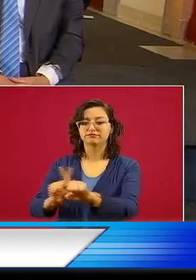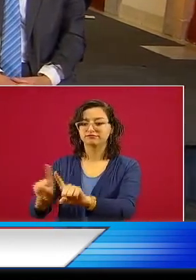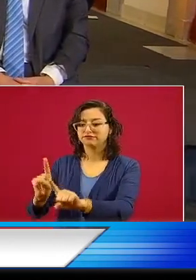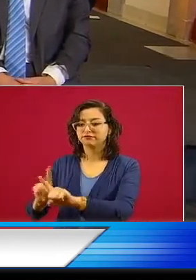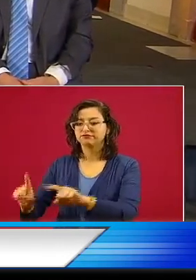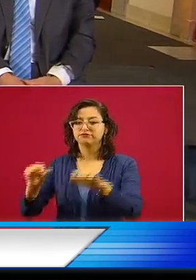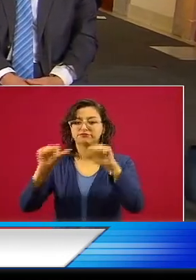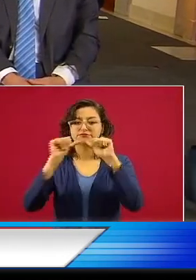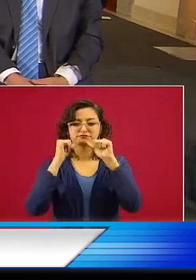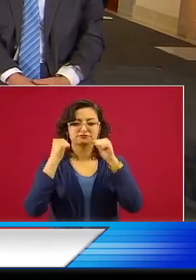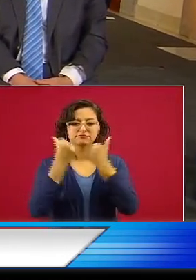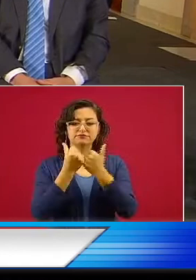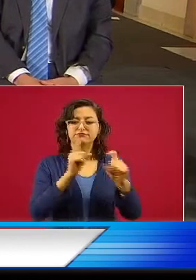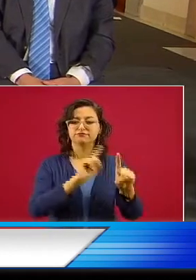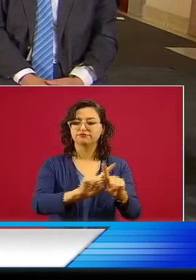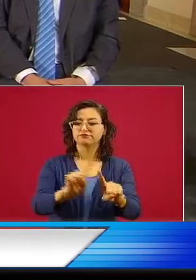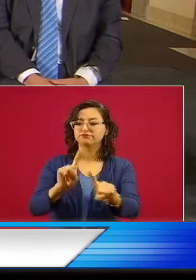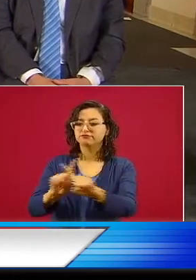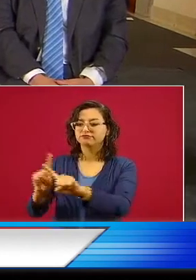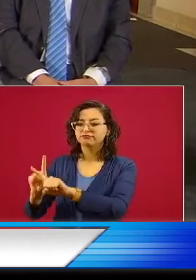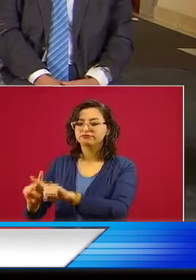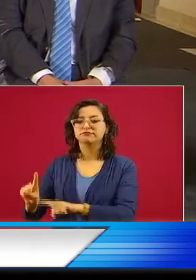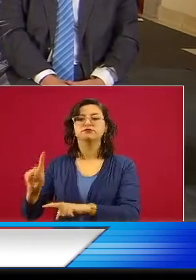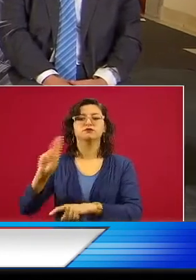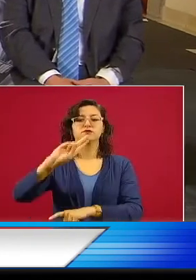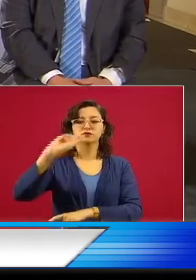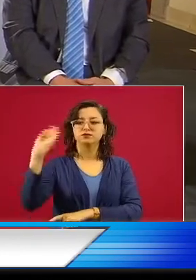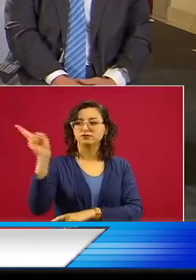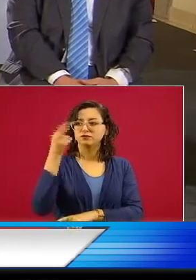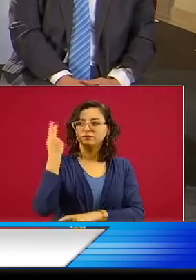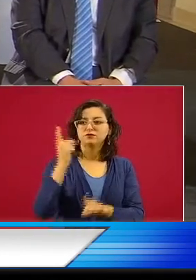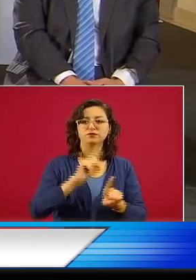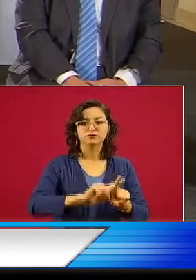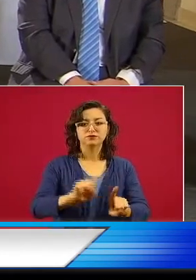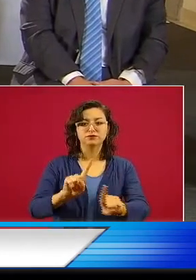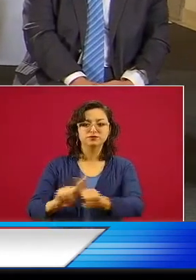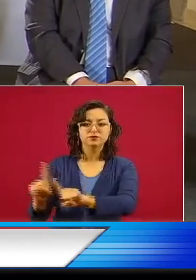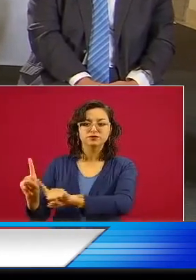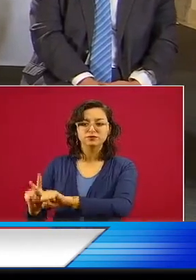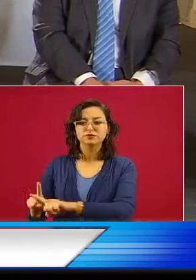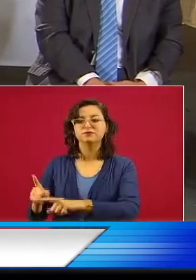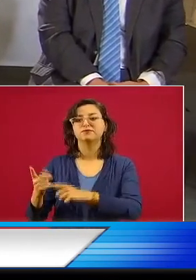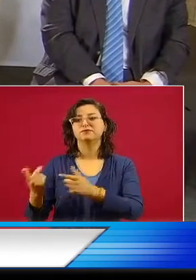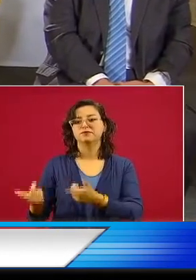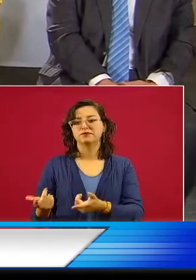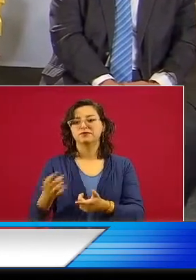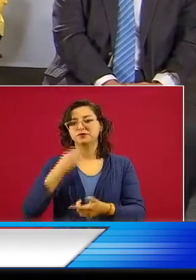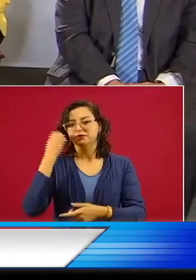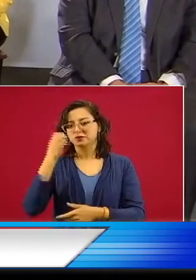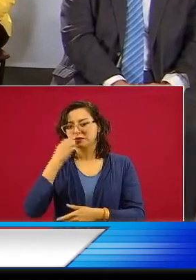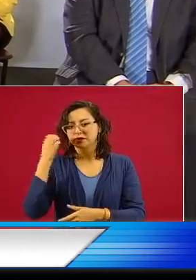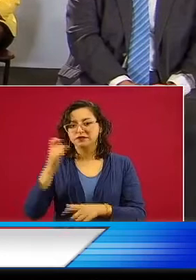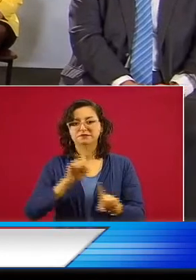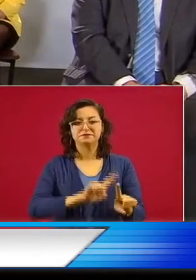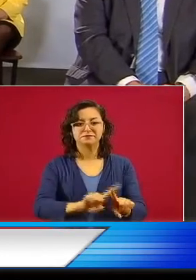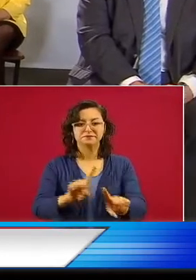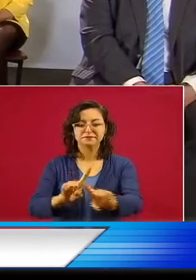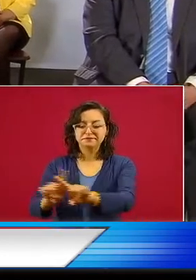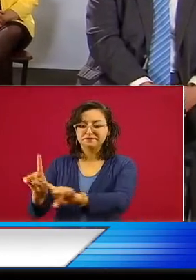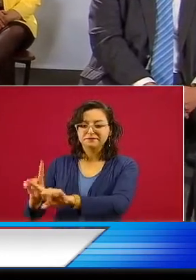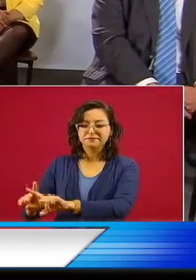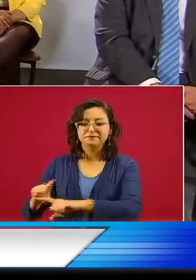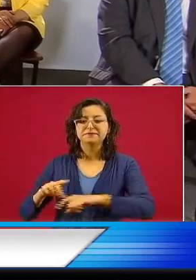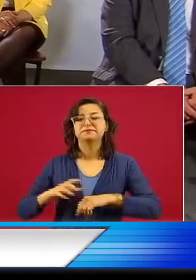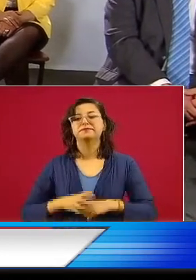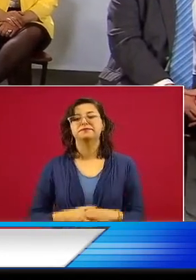Por ejemplo, China crecerá 1.5% cuando tenía un nivel de crecimiento anual del 10%. En Europa se estima una caída